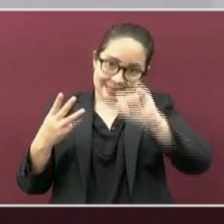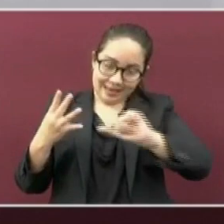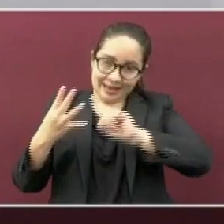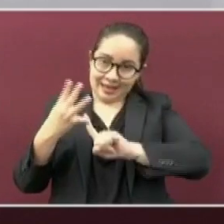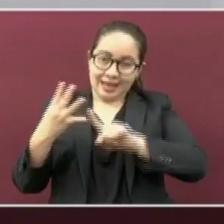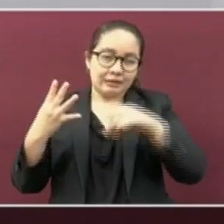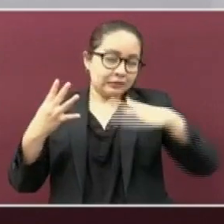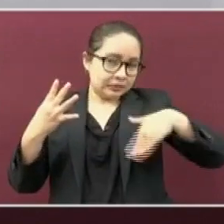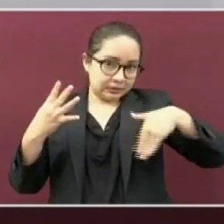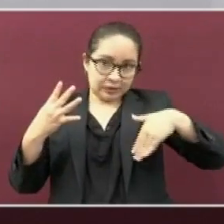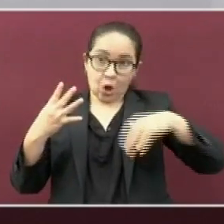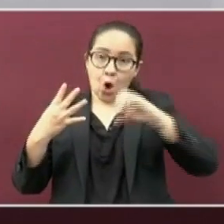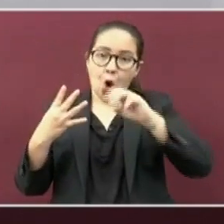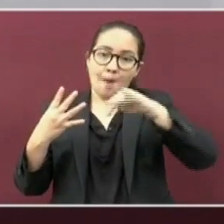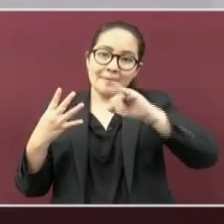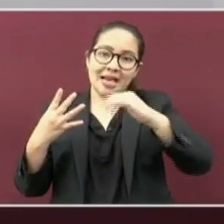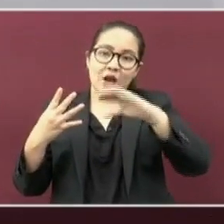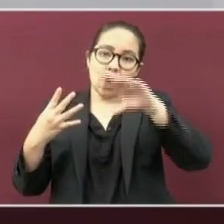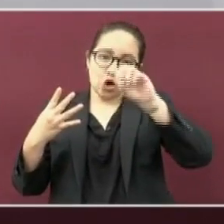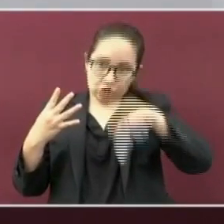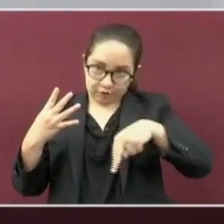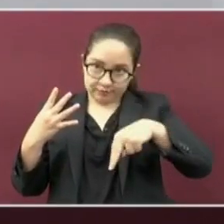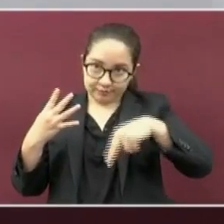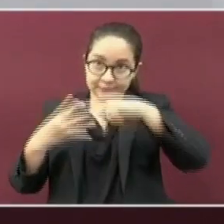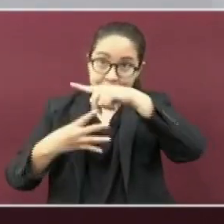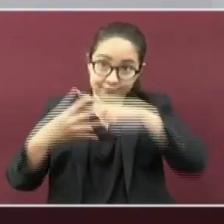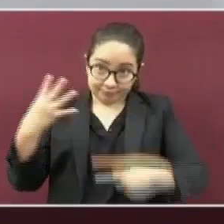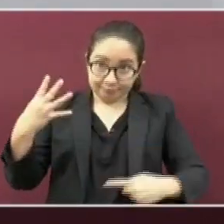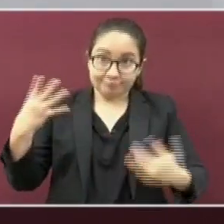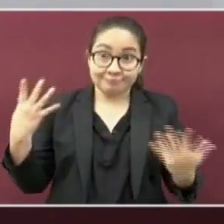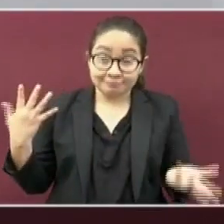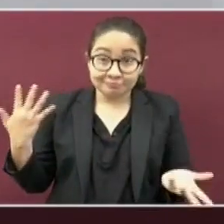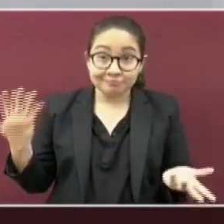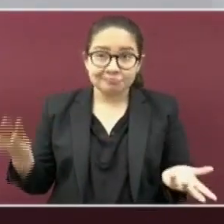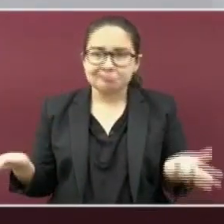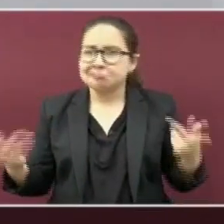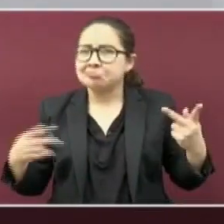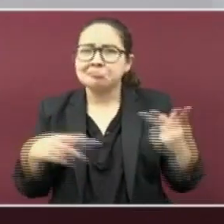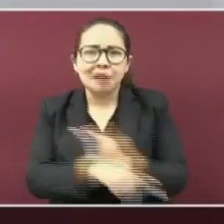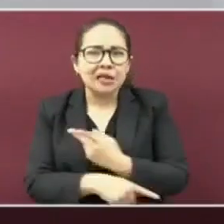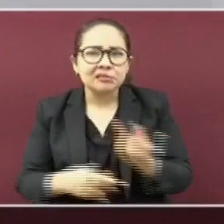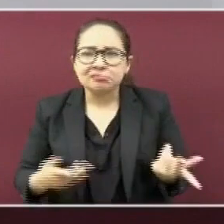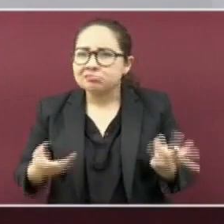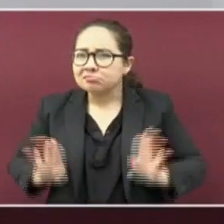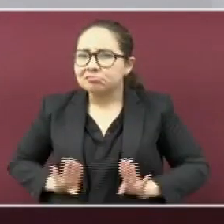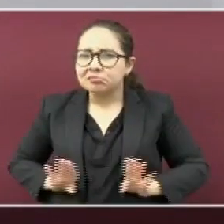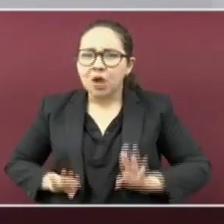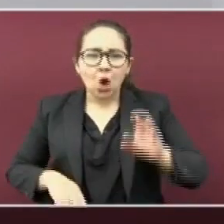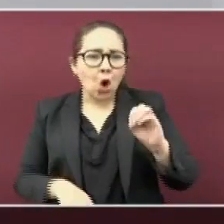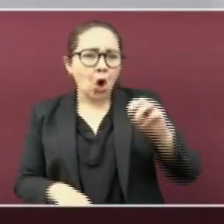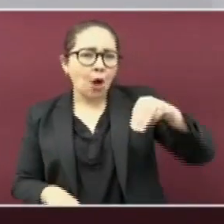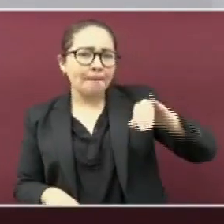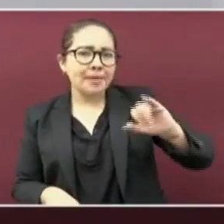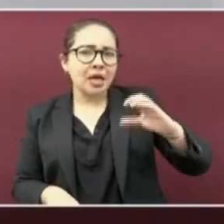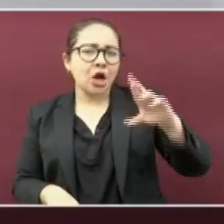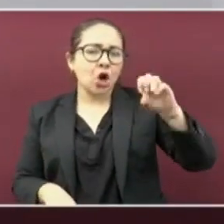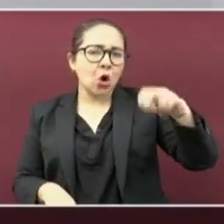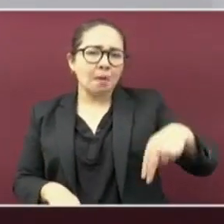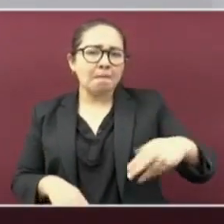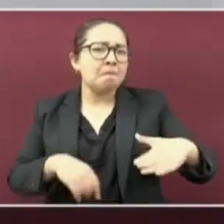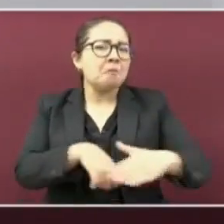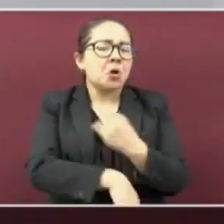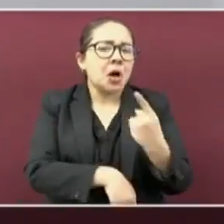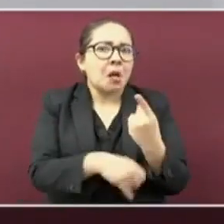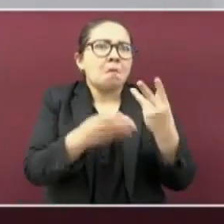recientemente, omicron. ¿Y qué pasa con esta variante llamada omicron? ¿Por qué